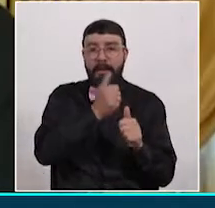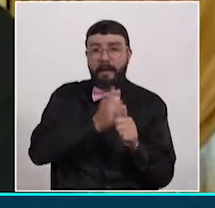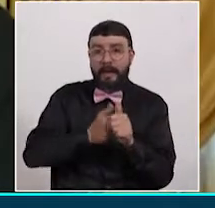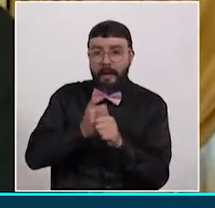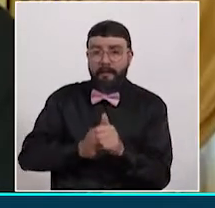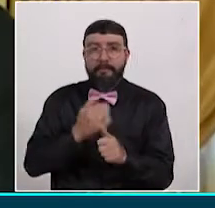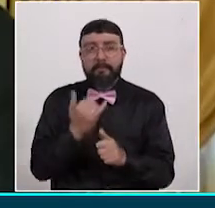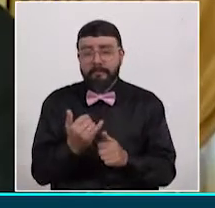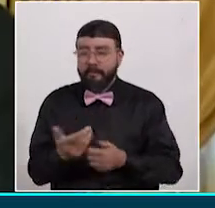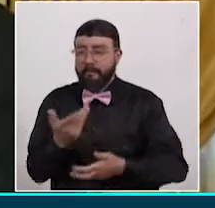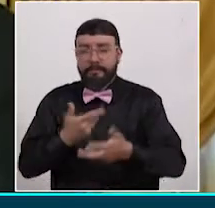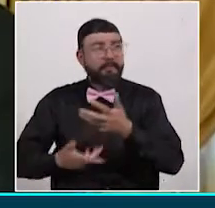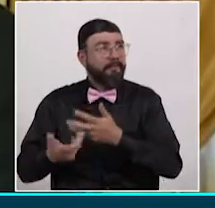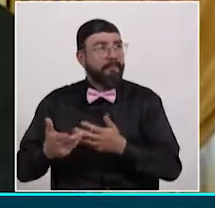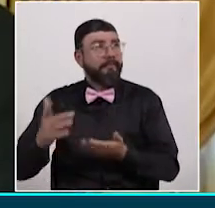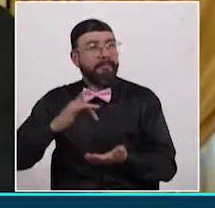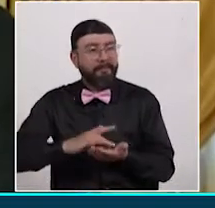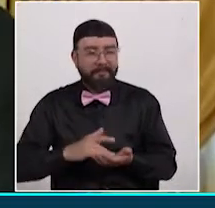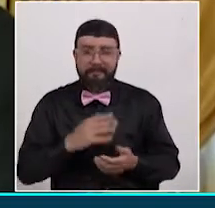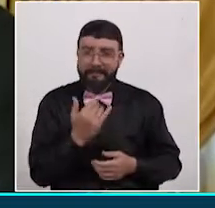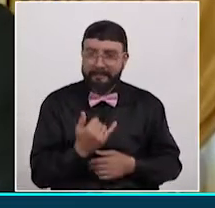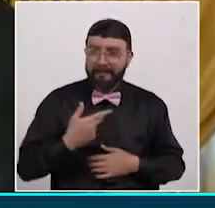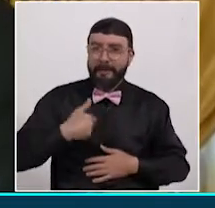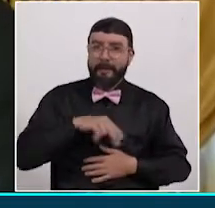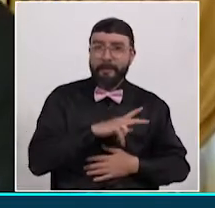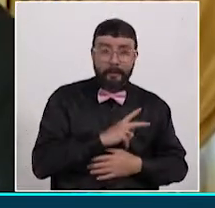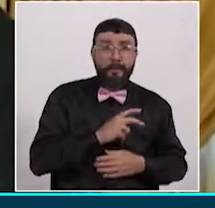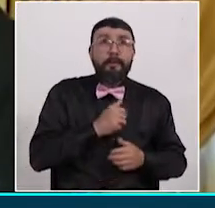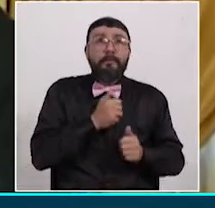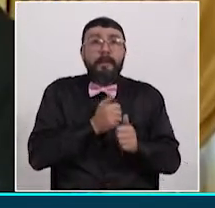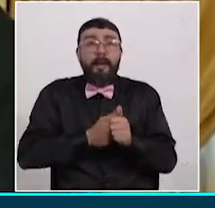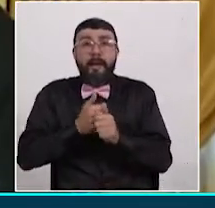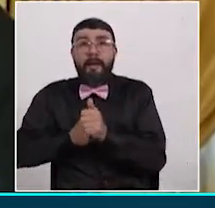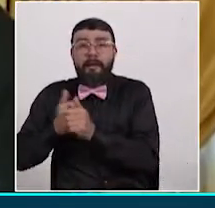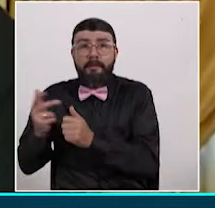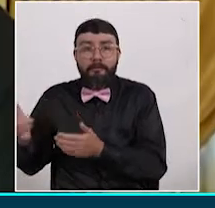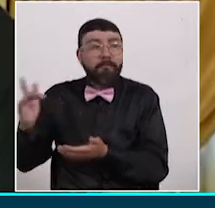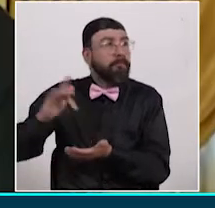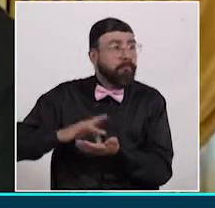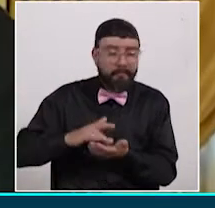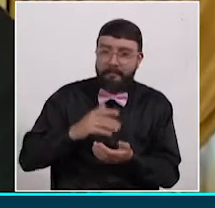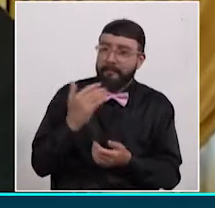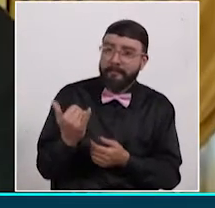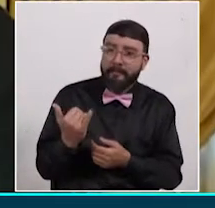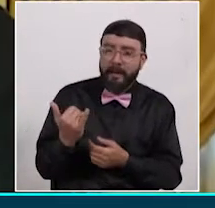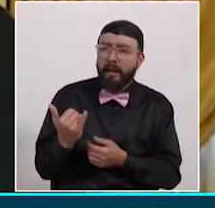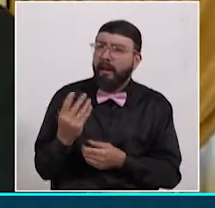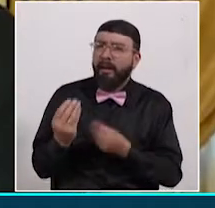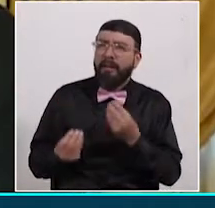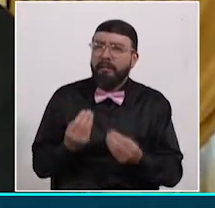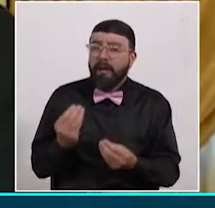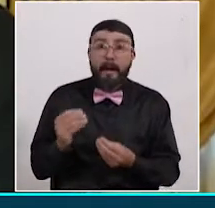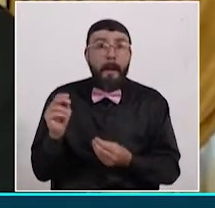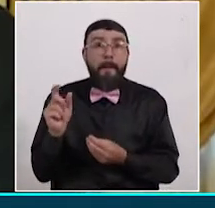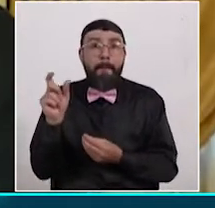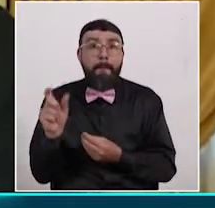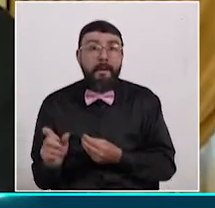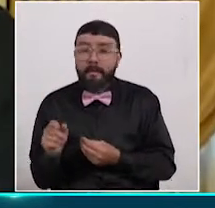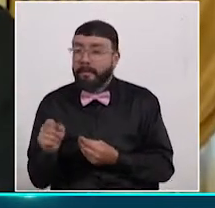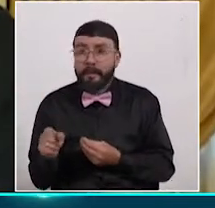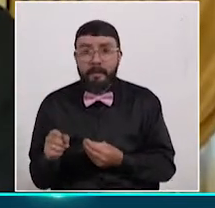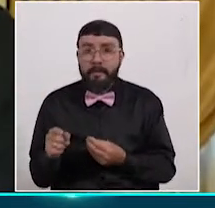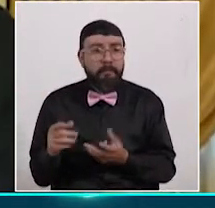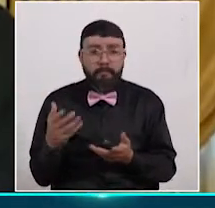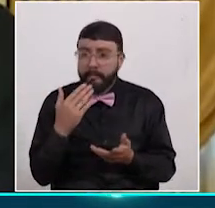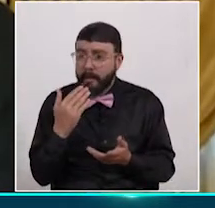otros y no solamente de nosotros mismos, es que a esa persona que perdió su fuente